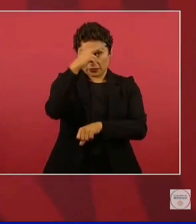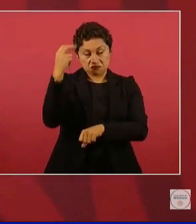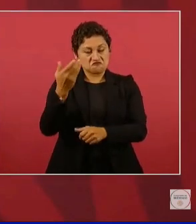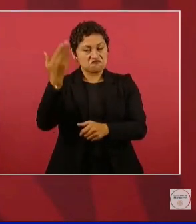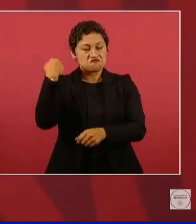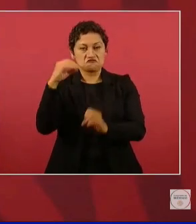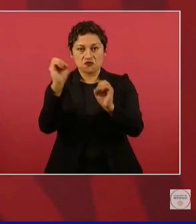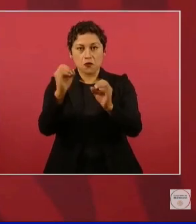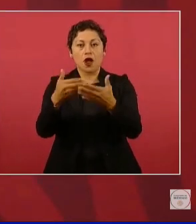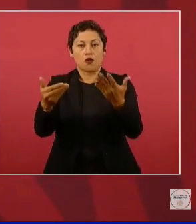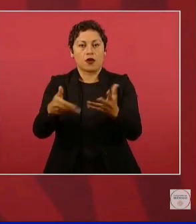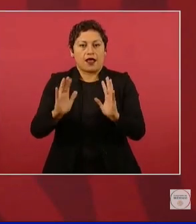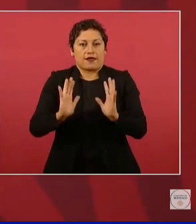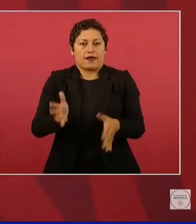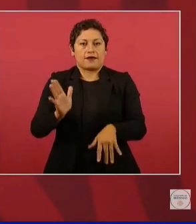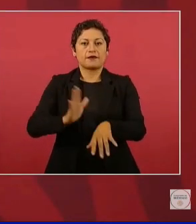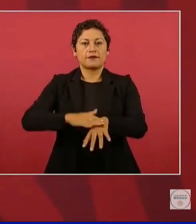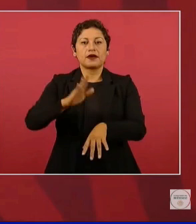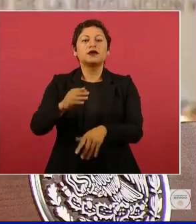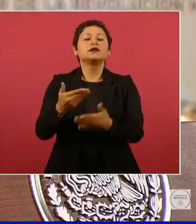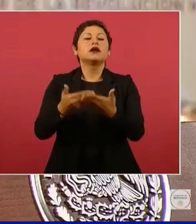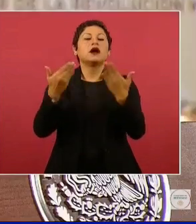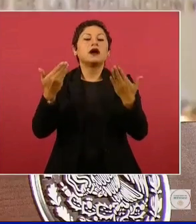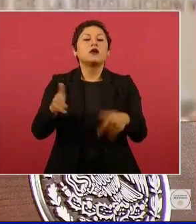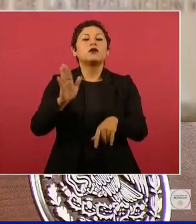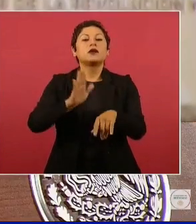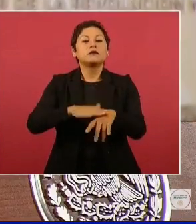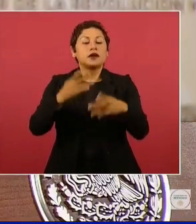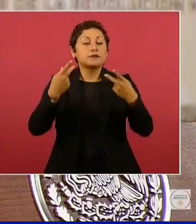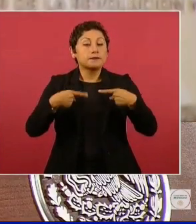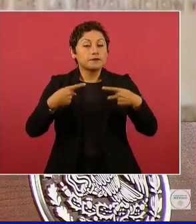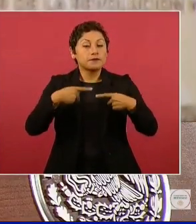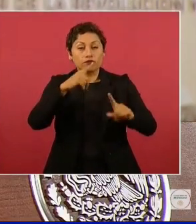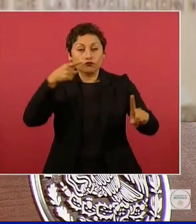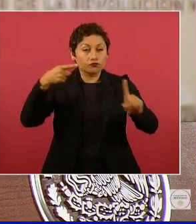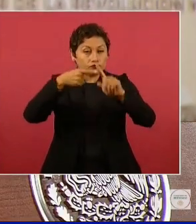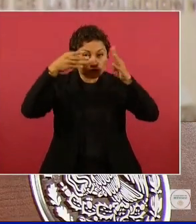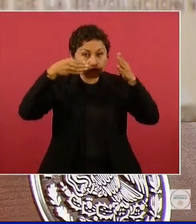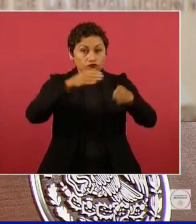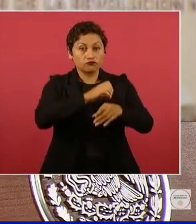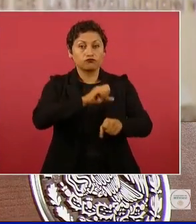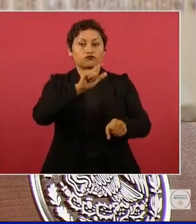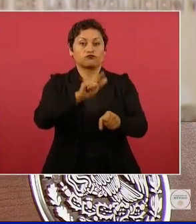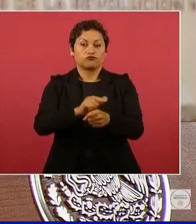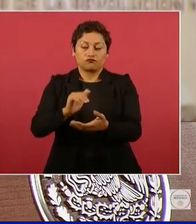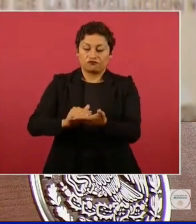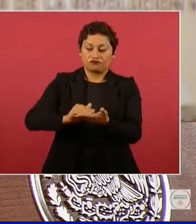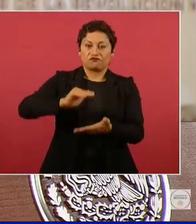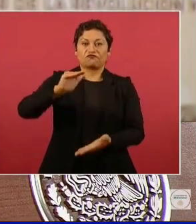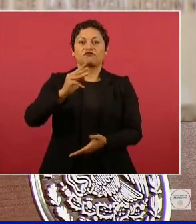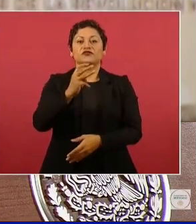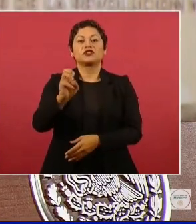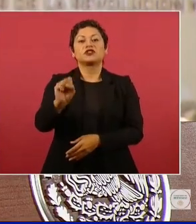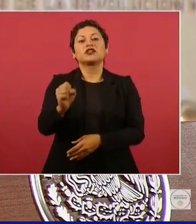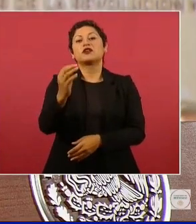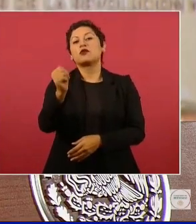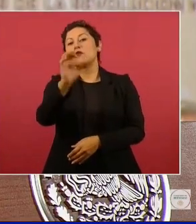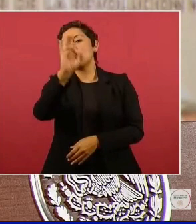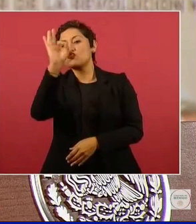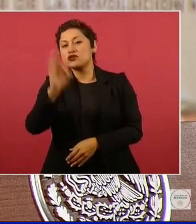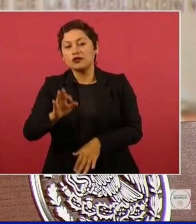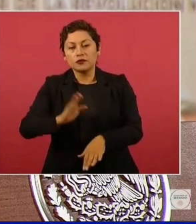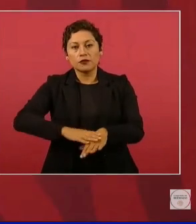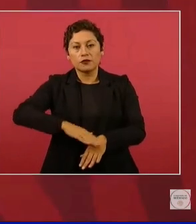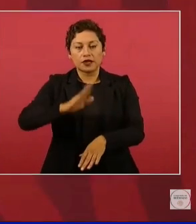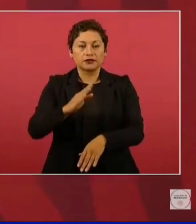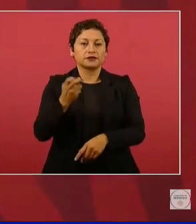al día de hoy se han hecho 38 mil 817 consultas de especialidad, un incremento del 369 por ciento, además de